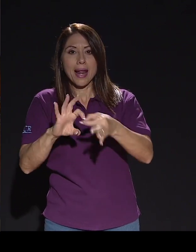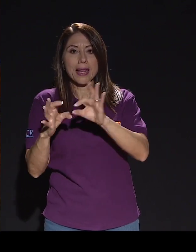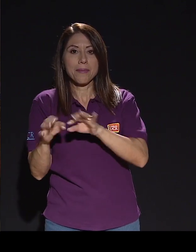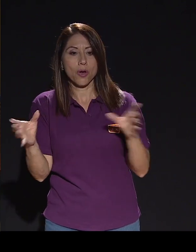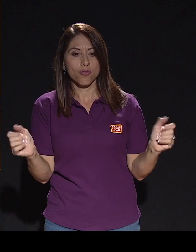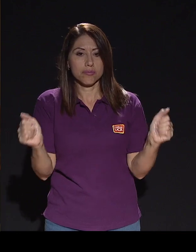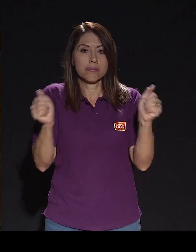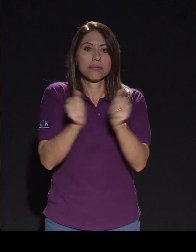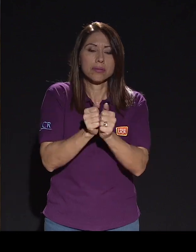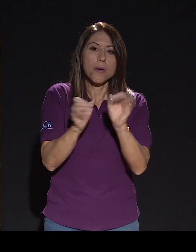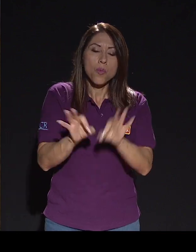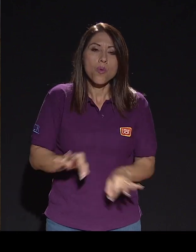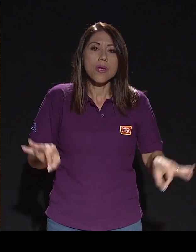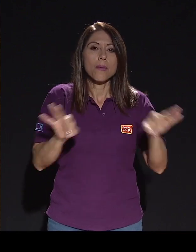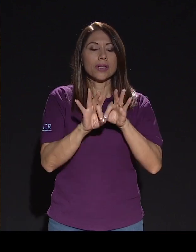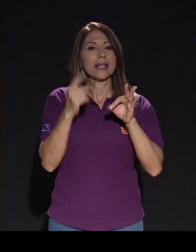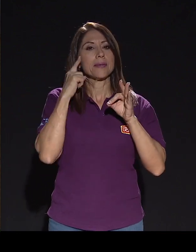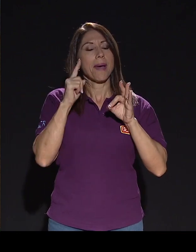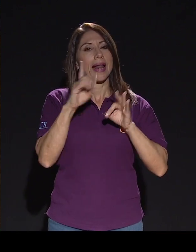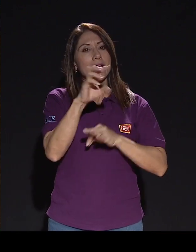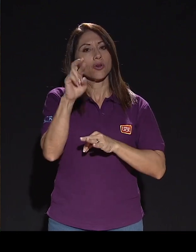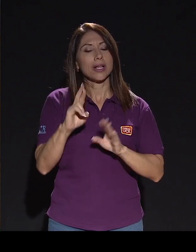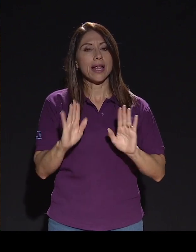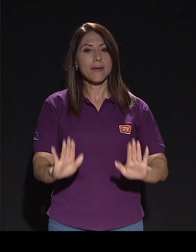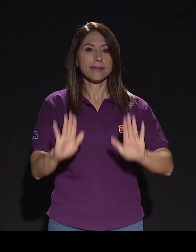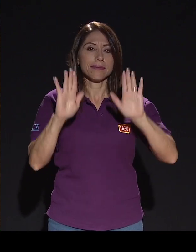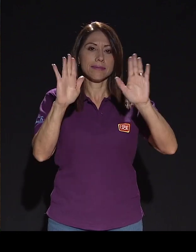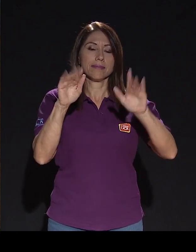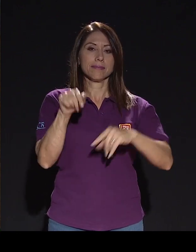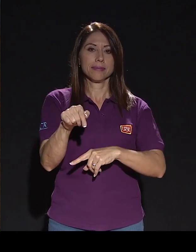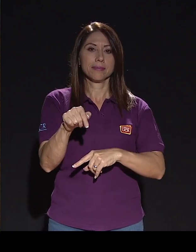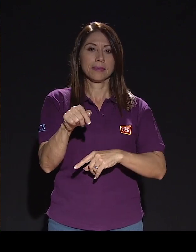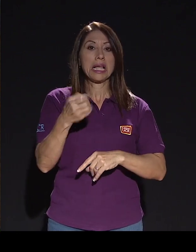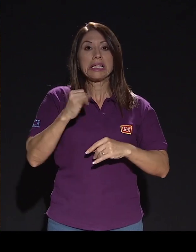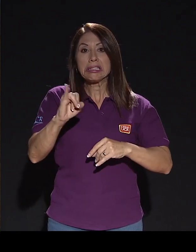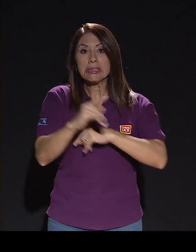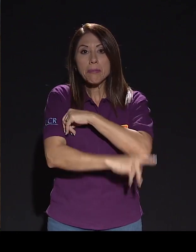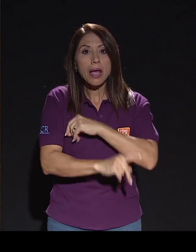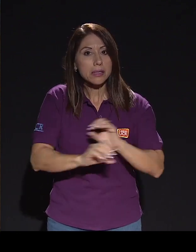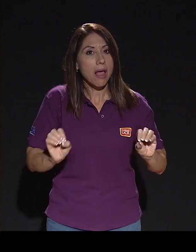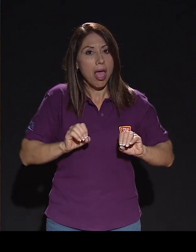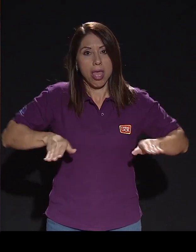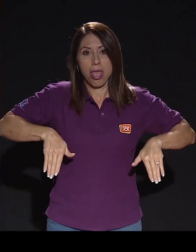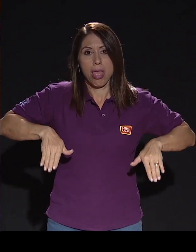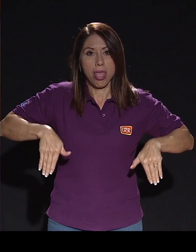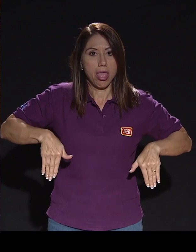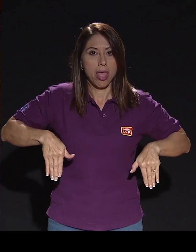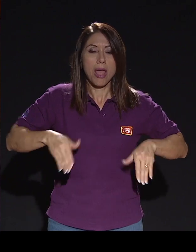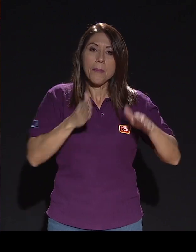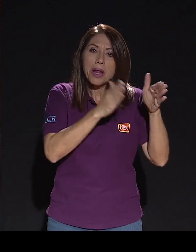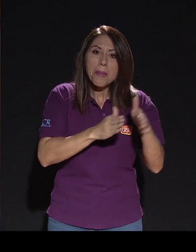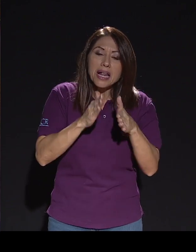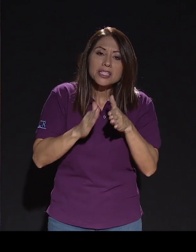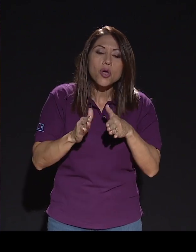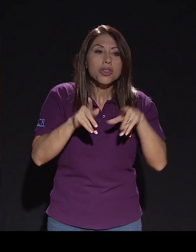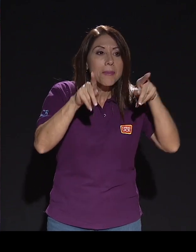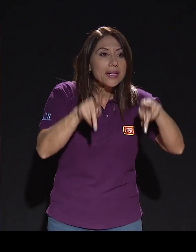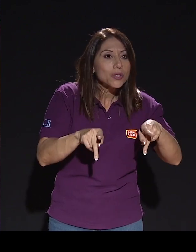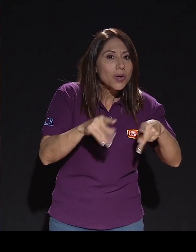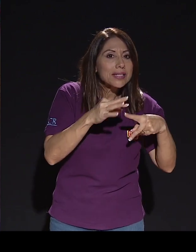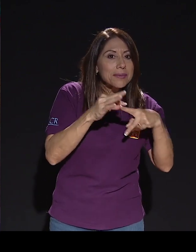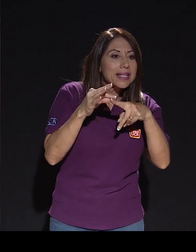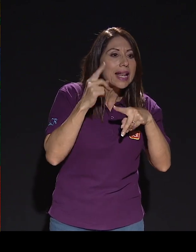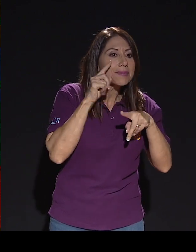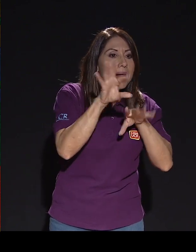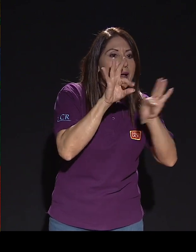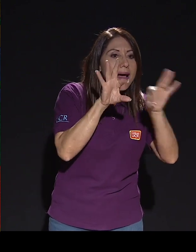cruciales para alcanzar el cometido de la excelencia costarricense en este ámbito. Si el país no cuenta con la formación de clasificadores, entrenadores y